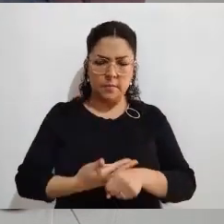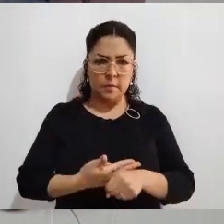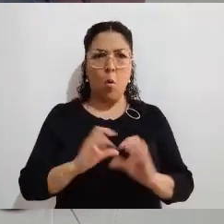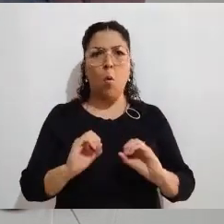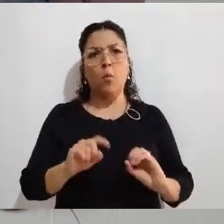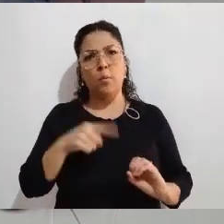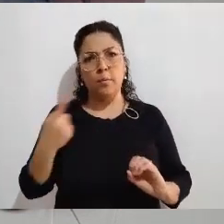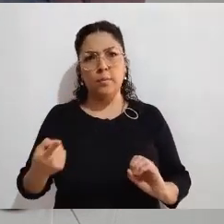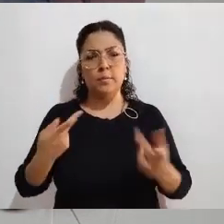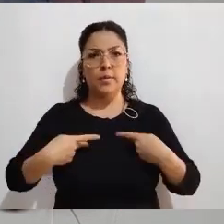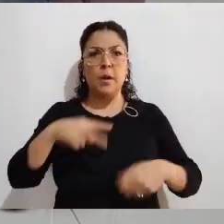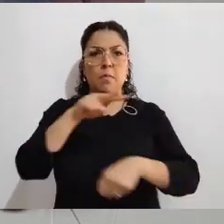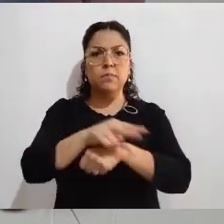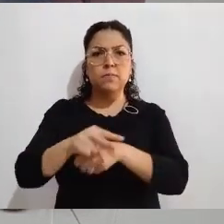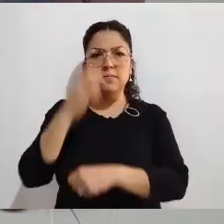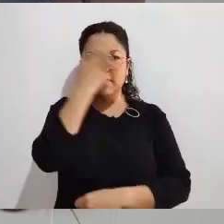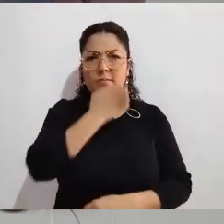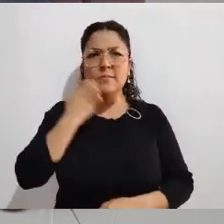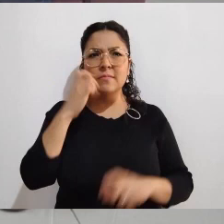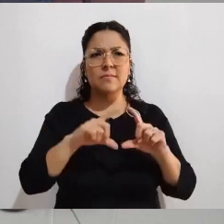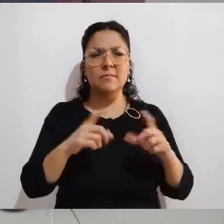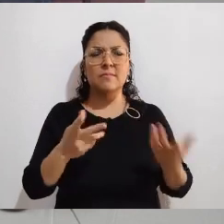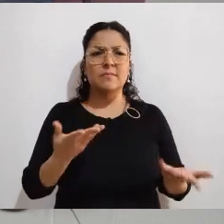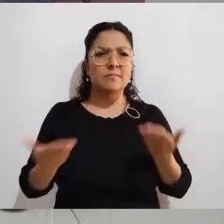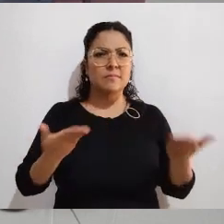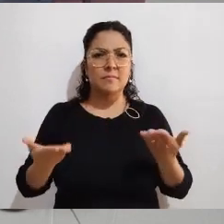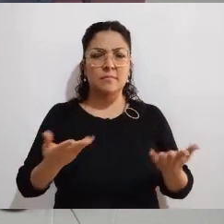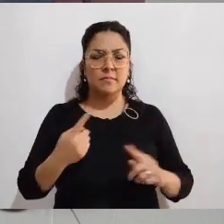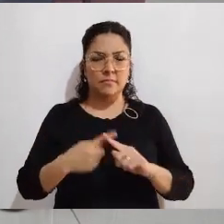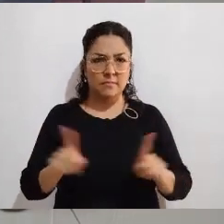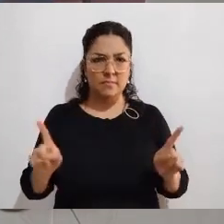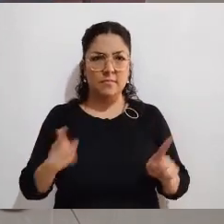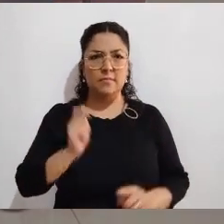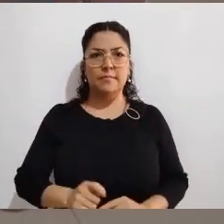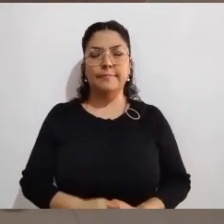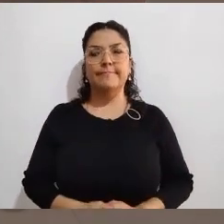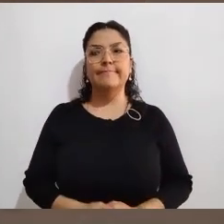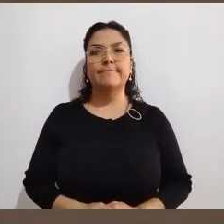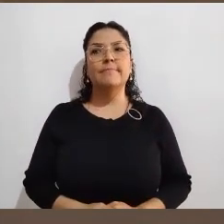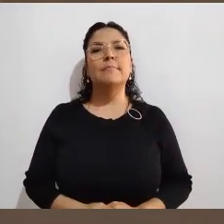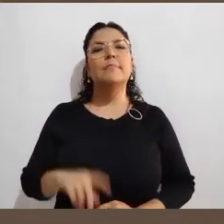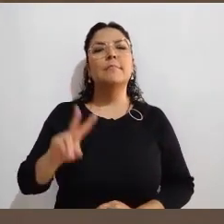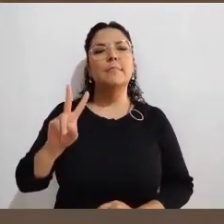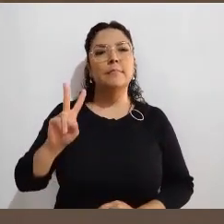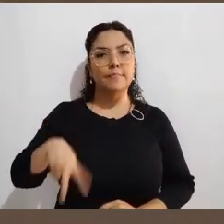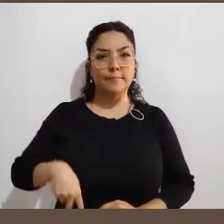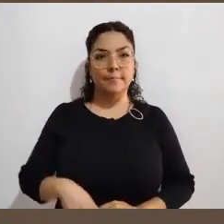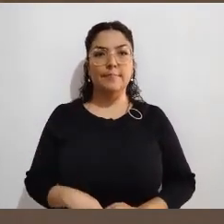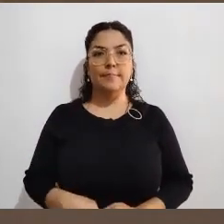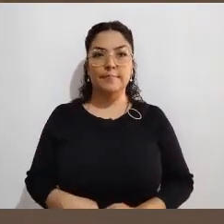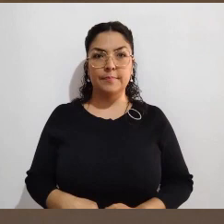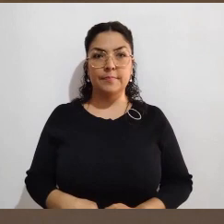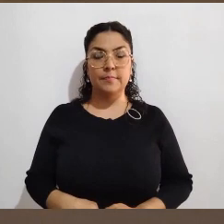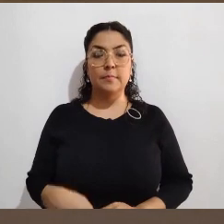rol. Efectivamente, Memo. Miren, déjenles comento yo a todas las personas que nos hacen el favor de